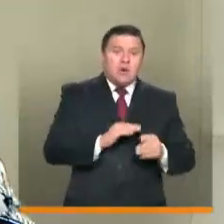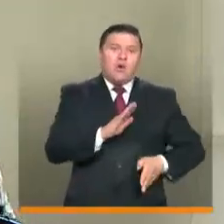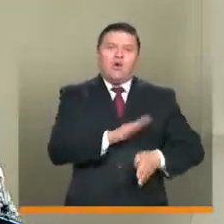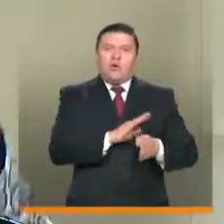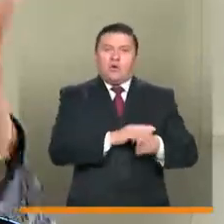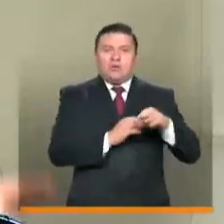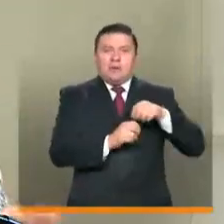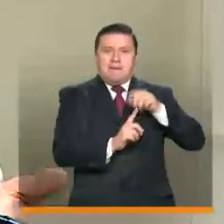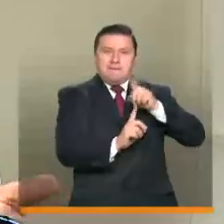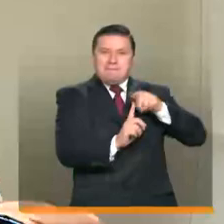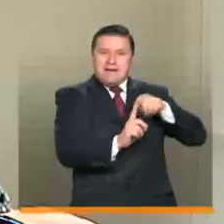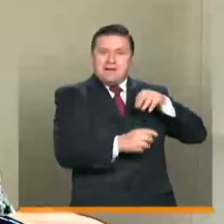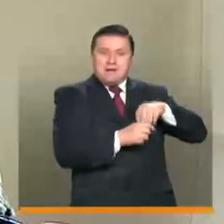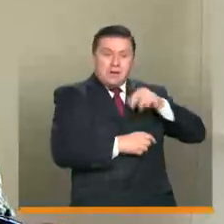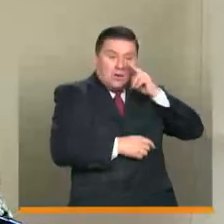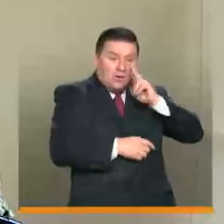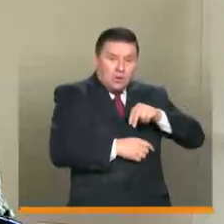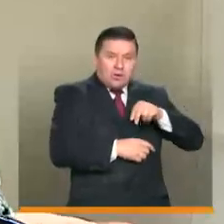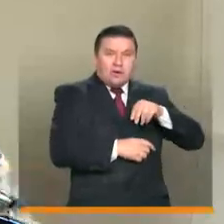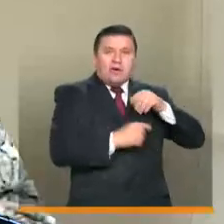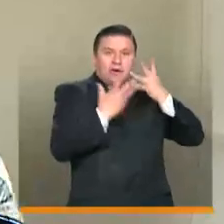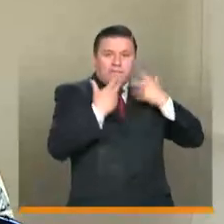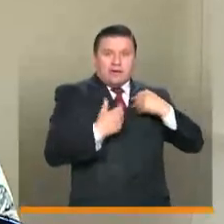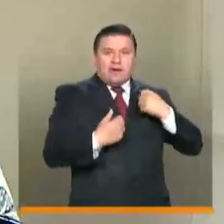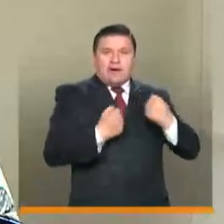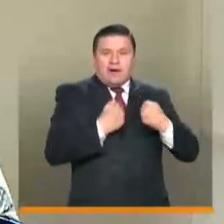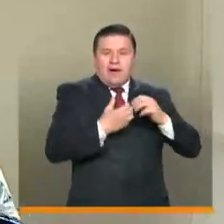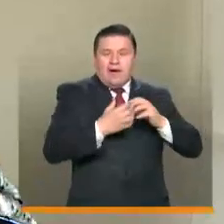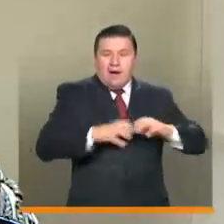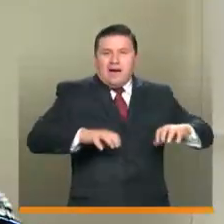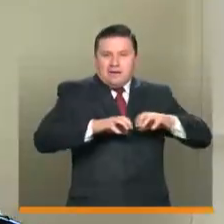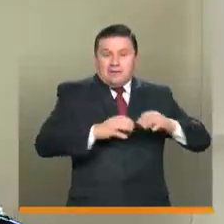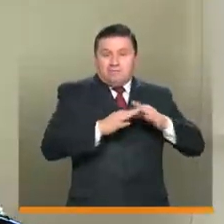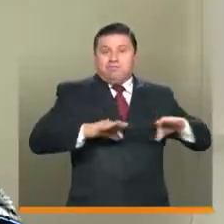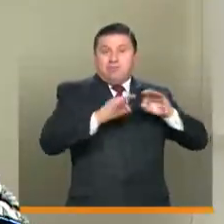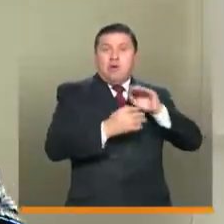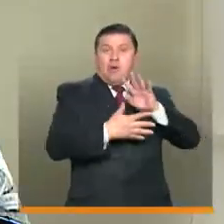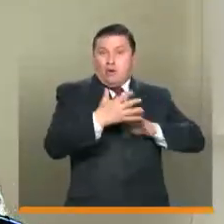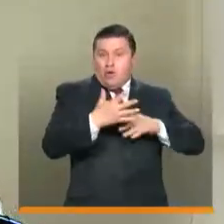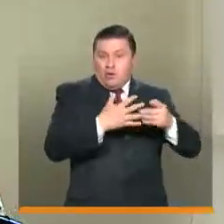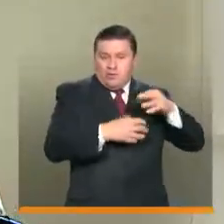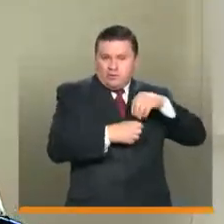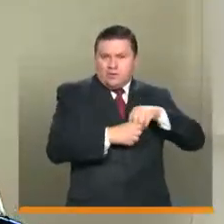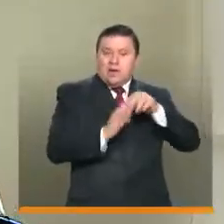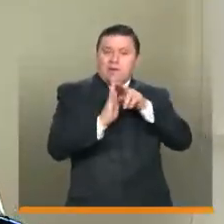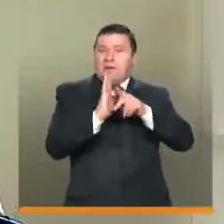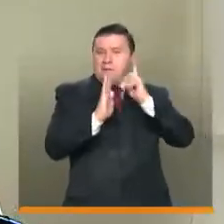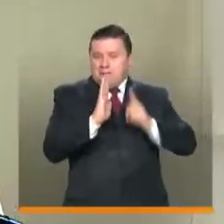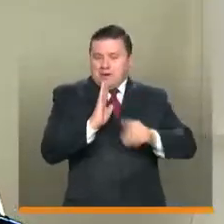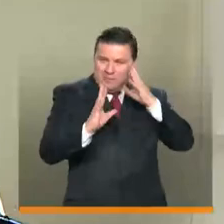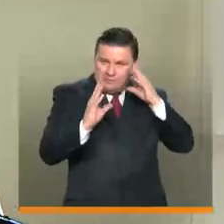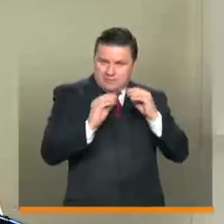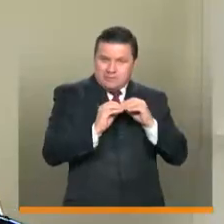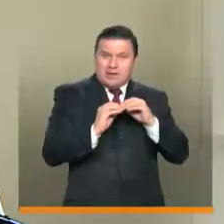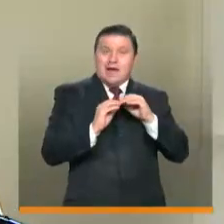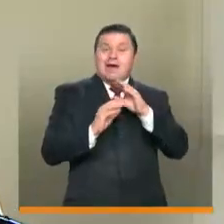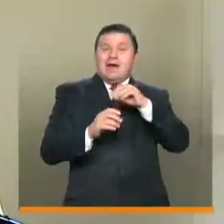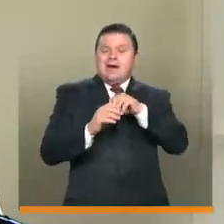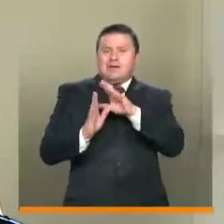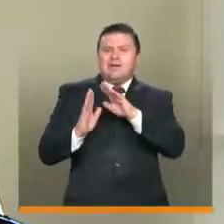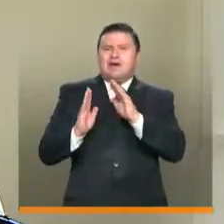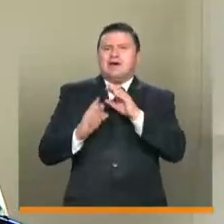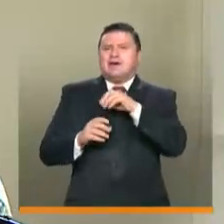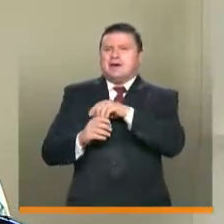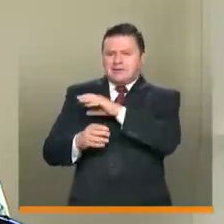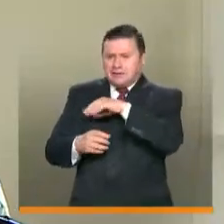continuamos en estos meses y en este mes de junio con actividad física, que también es muy importante en los horarios y con los parámetros que se han establecido con el ICBF y con la